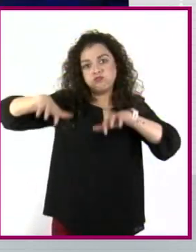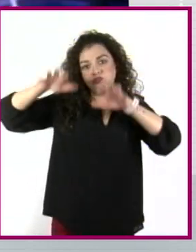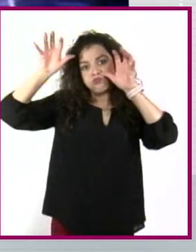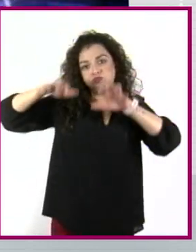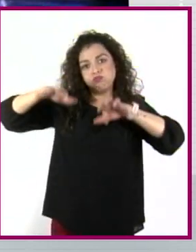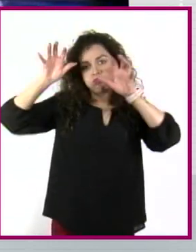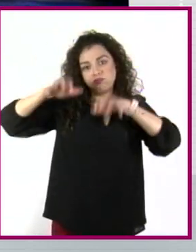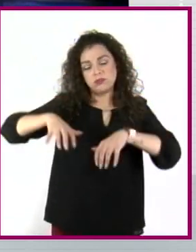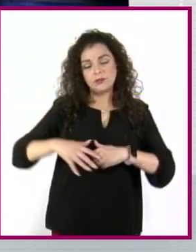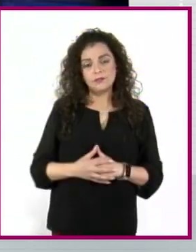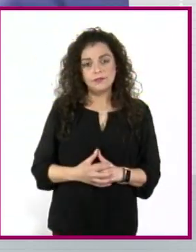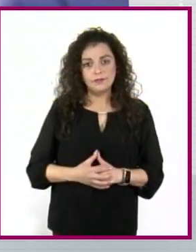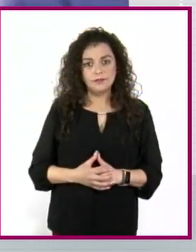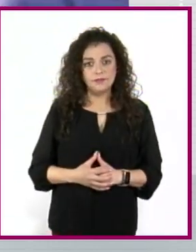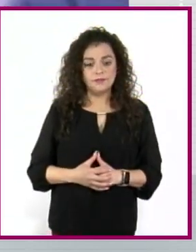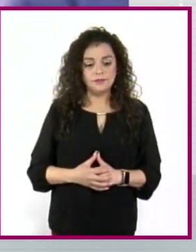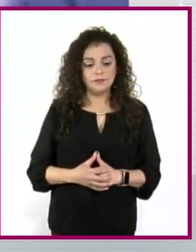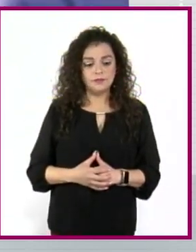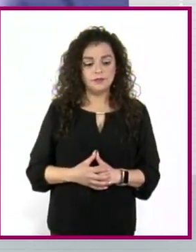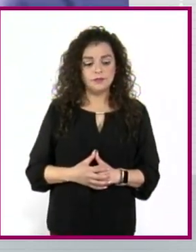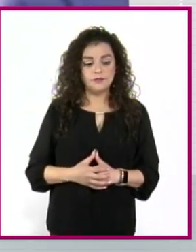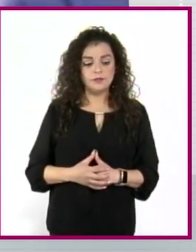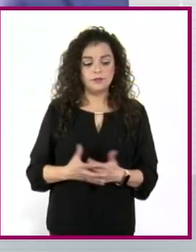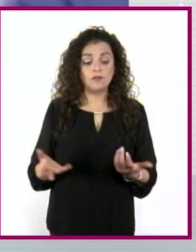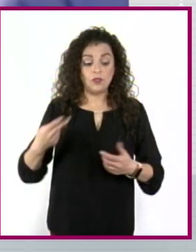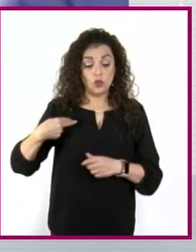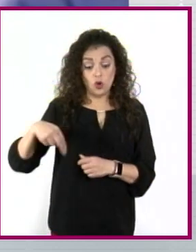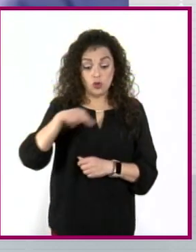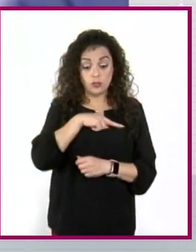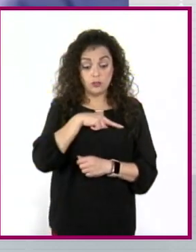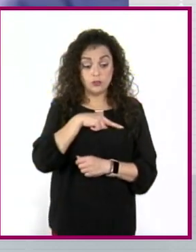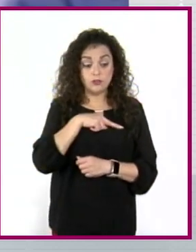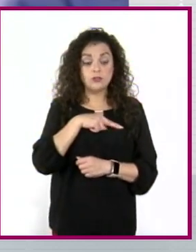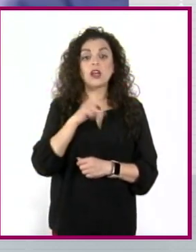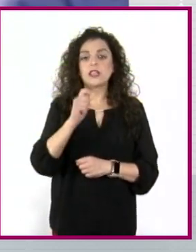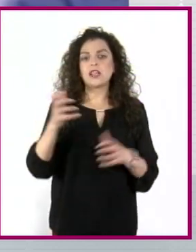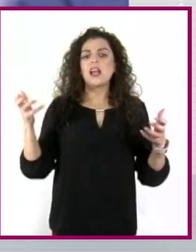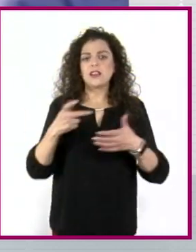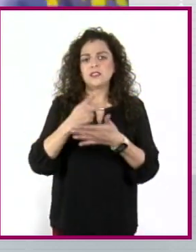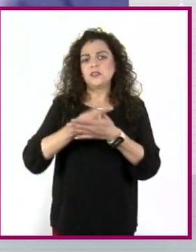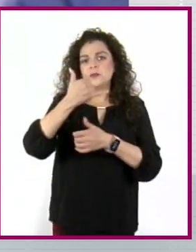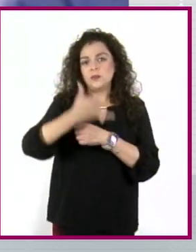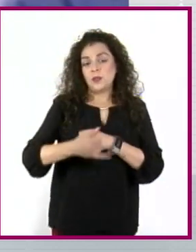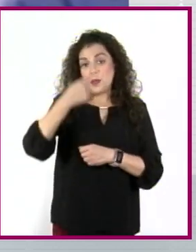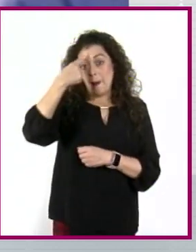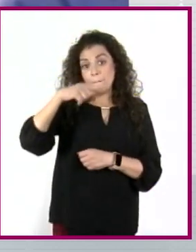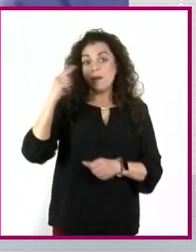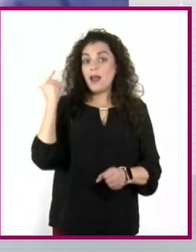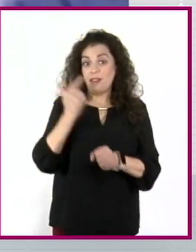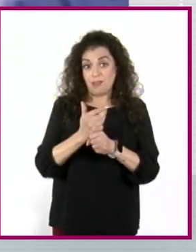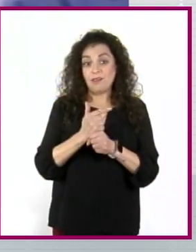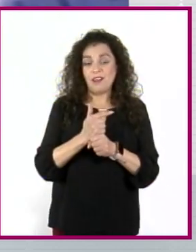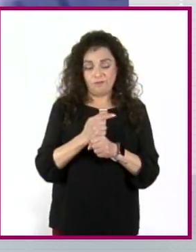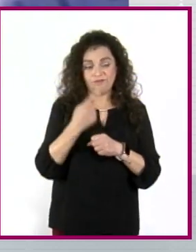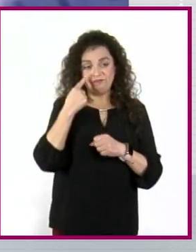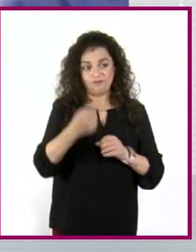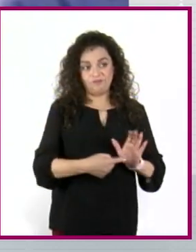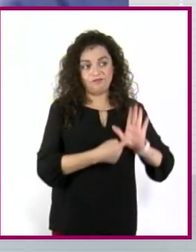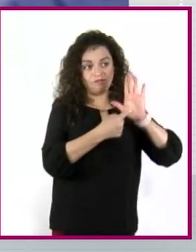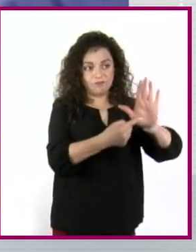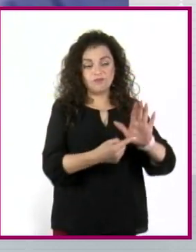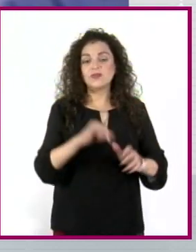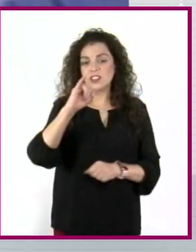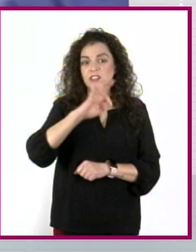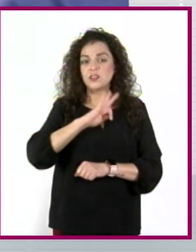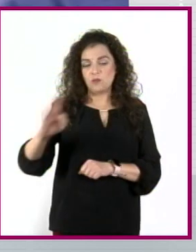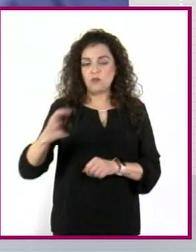de agua de lluvia. Captación de agua de lluvia. Y somos un proyecto que se dedica a demostrar que la captación de agua de lluvia realmente es una solución viable